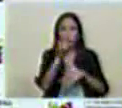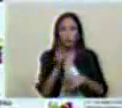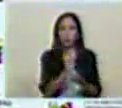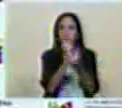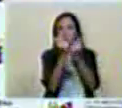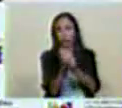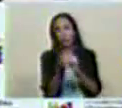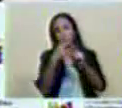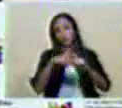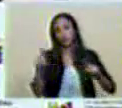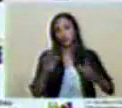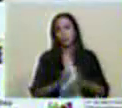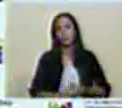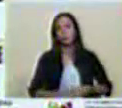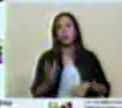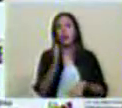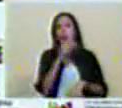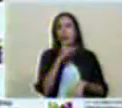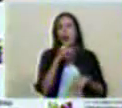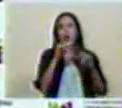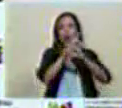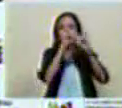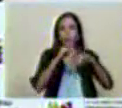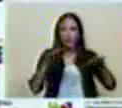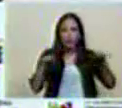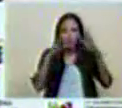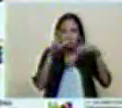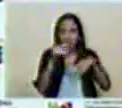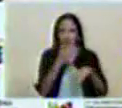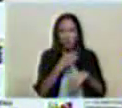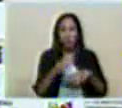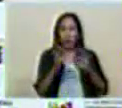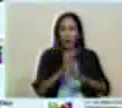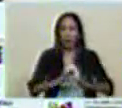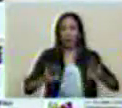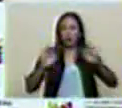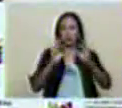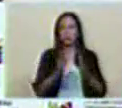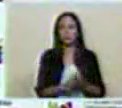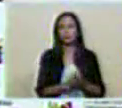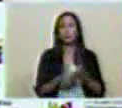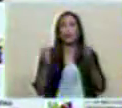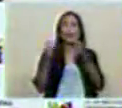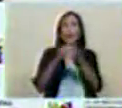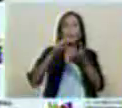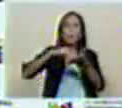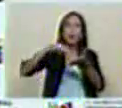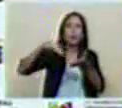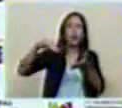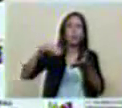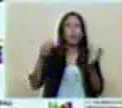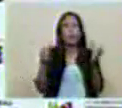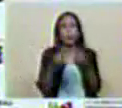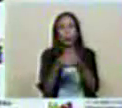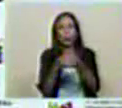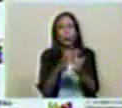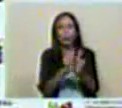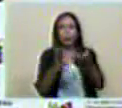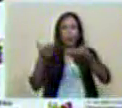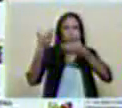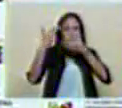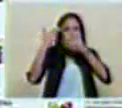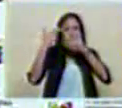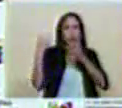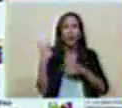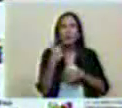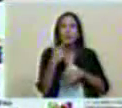Porque no quieren que el pueblo tenga una Navidad feliz. Pero yo les digo a estos grupos de Miami, a estos grupos terroristas, y les digo al gobierno de Donald